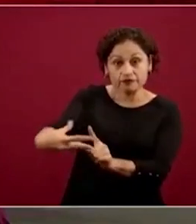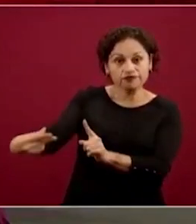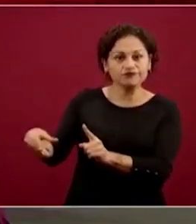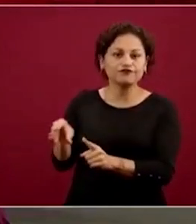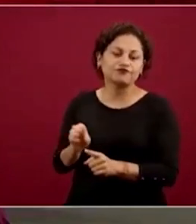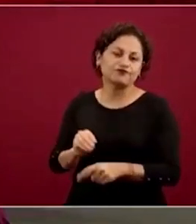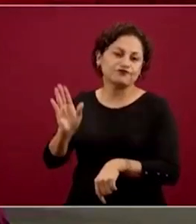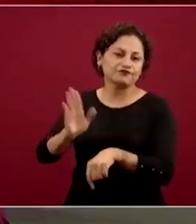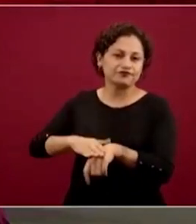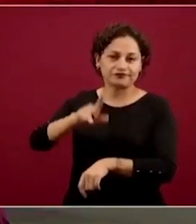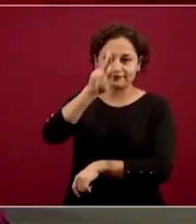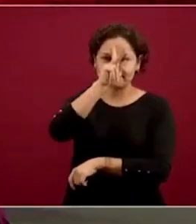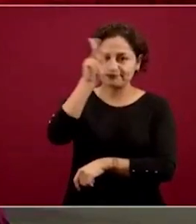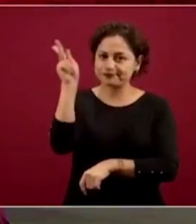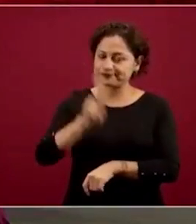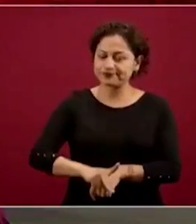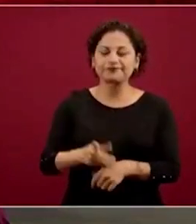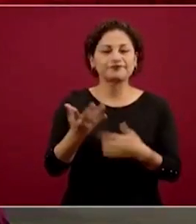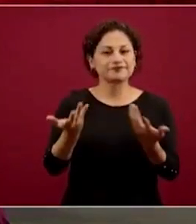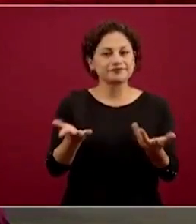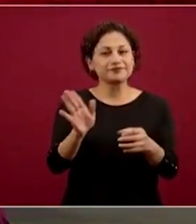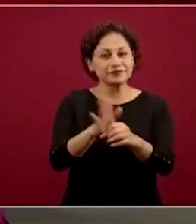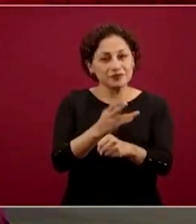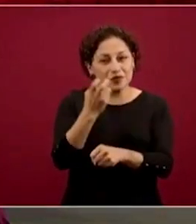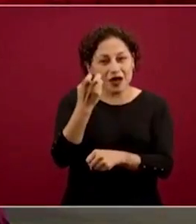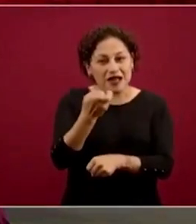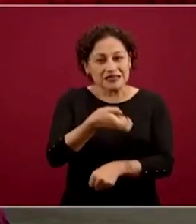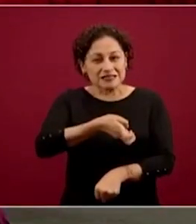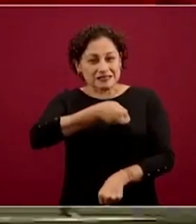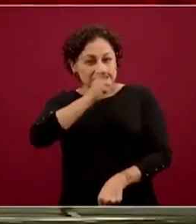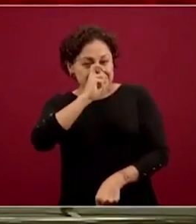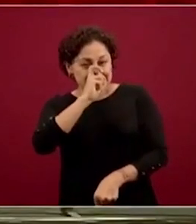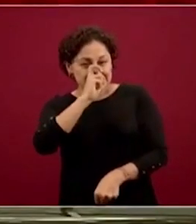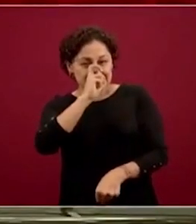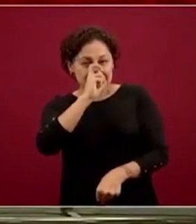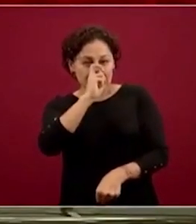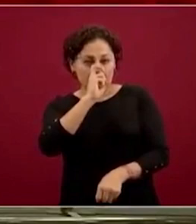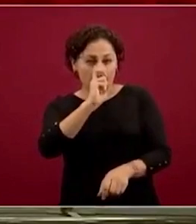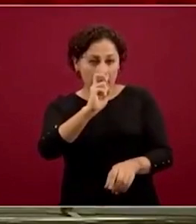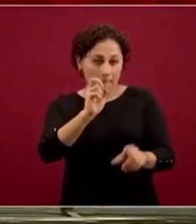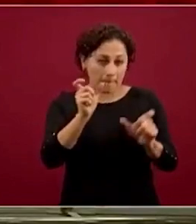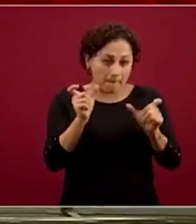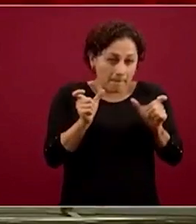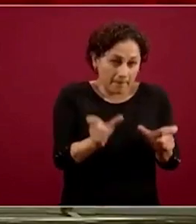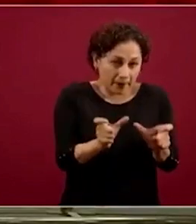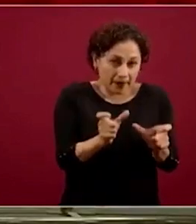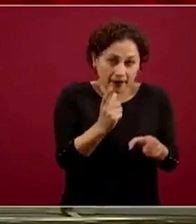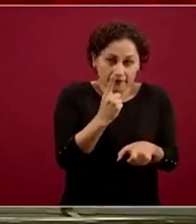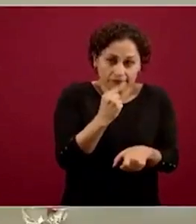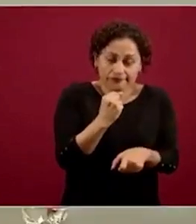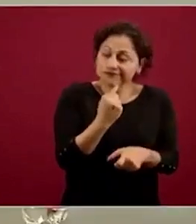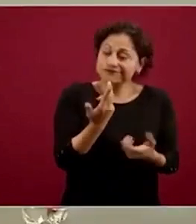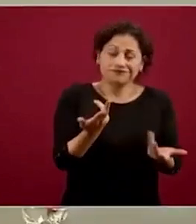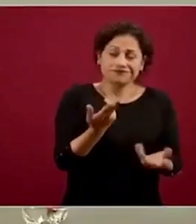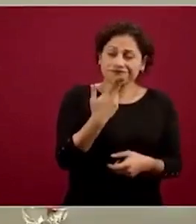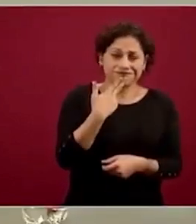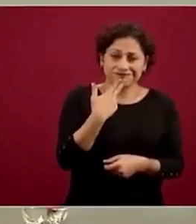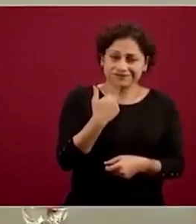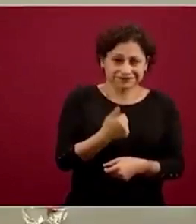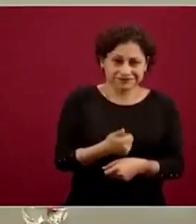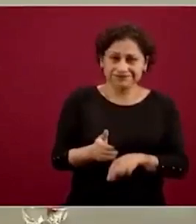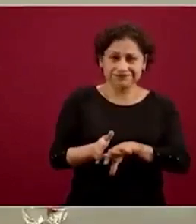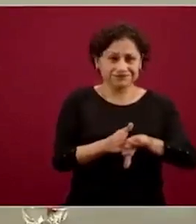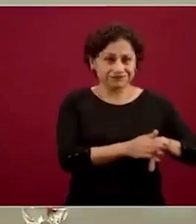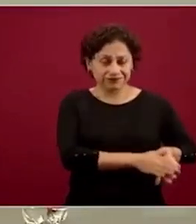Entonces, vean ustedes cómo la salud pública no es cualquier cosa, la salud pública es científica, la salud